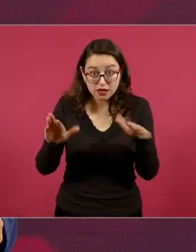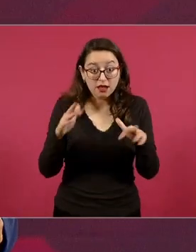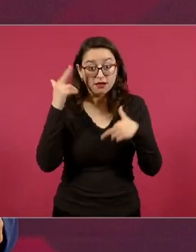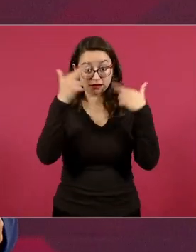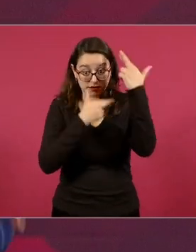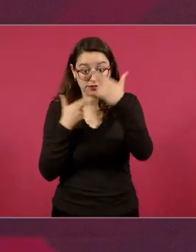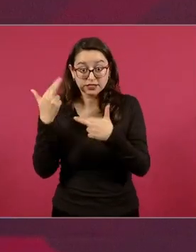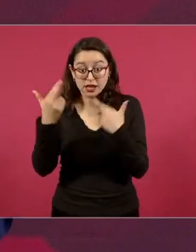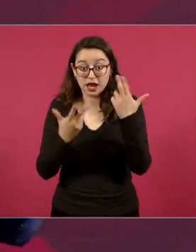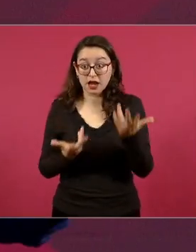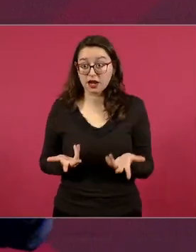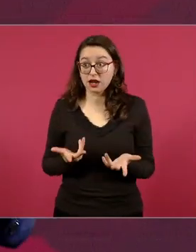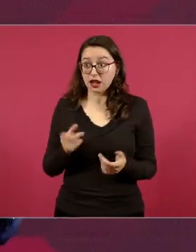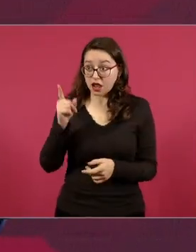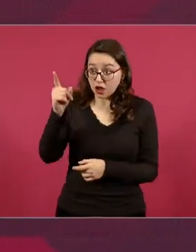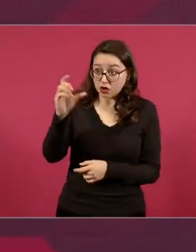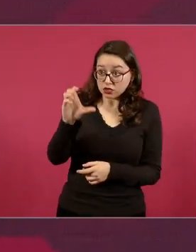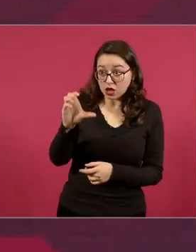entonces